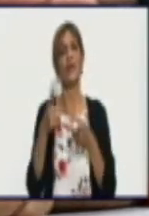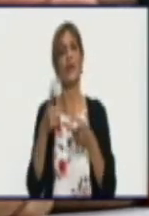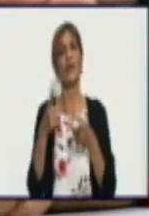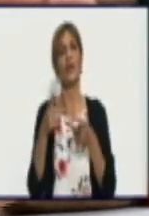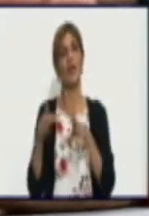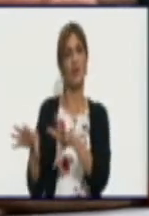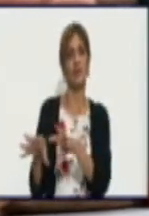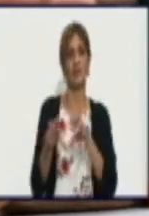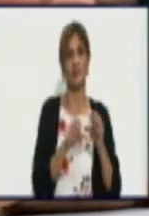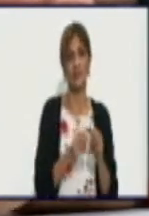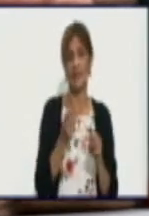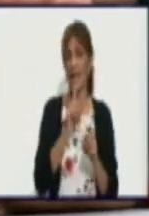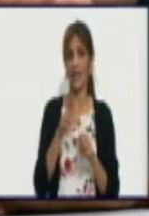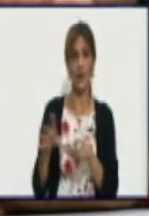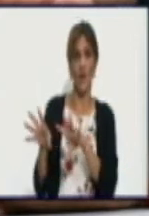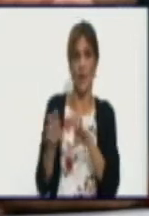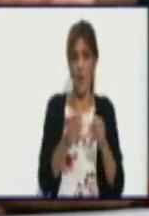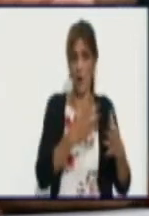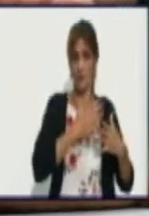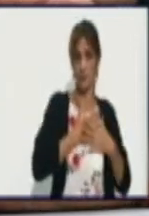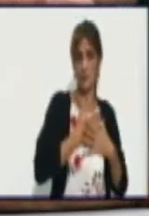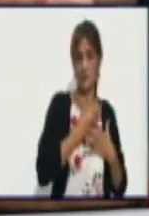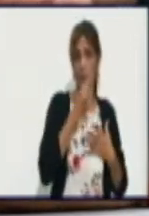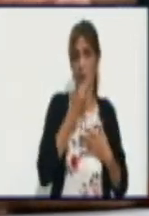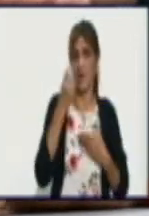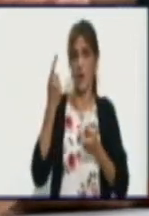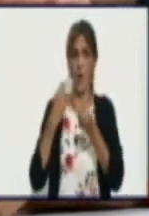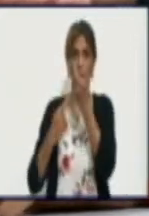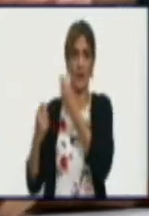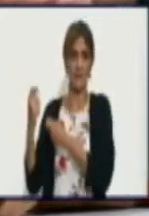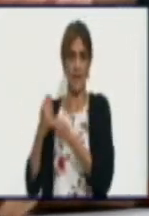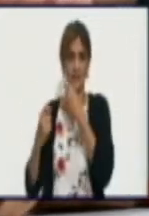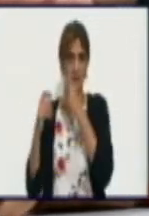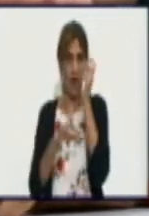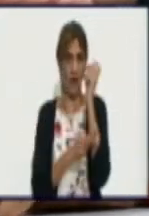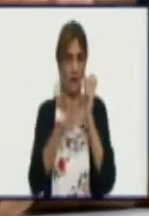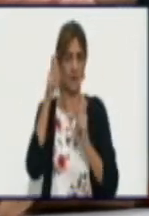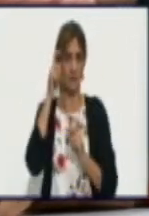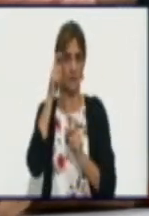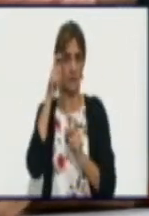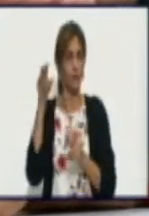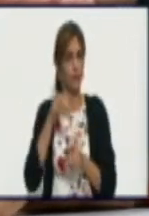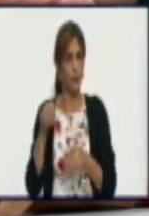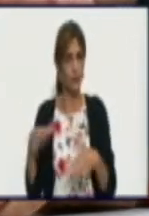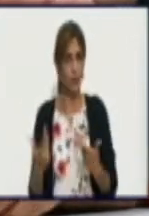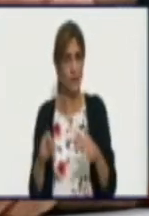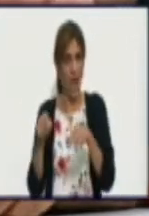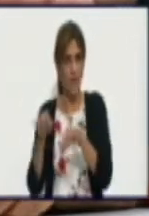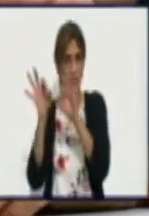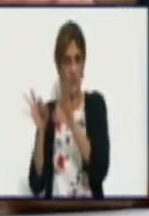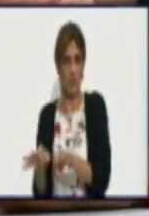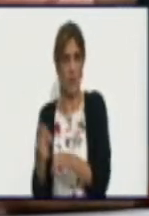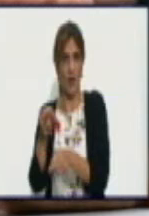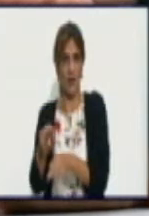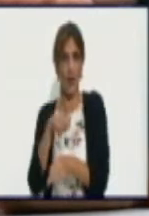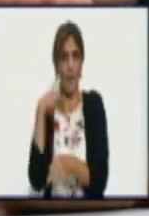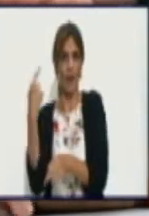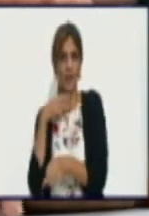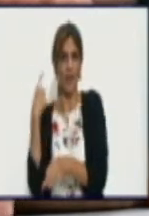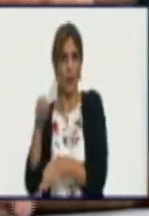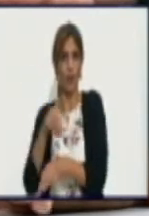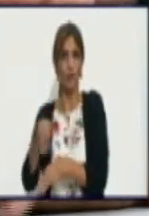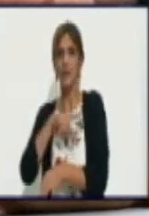se puede comercializar. ¿Dónde? Bueno, primero el propio matadero donde él sacrificó los animales, él se llevó y